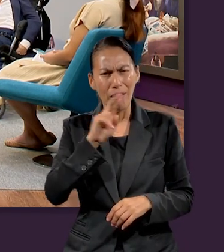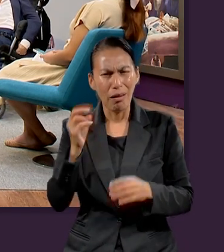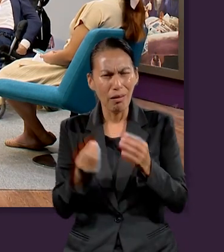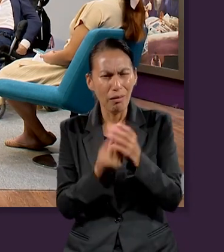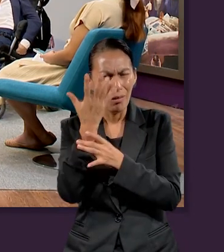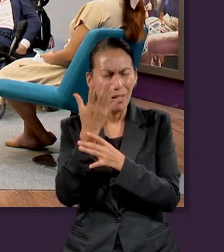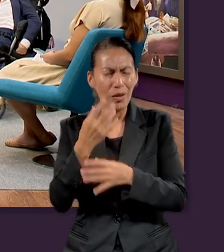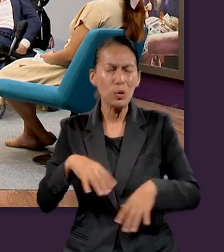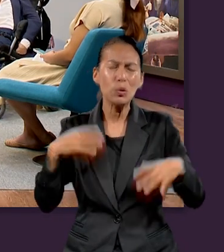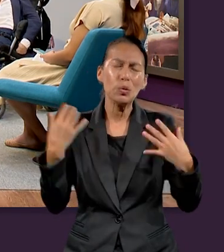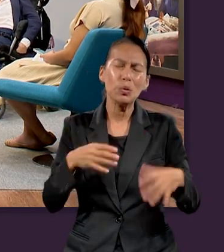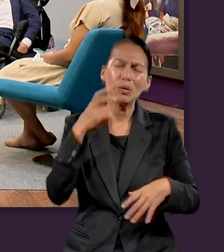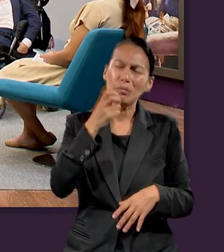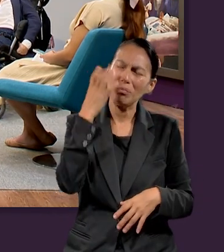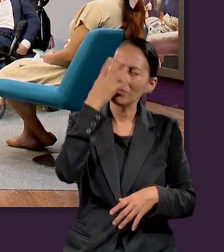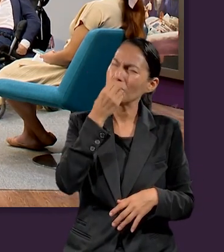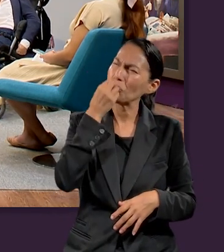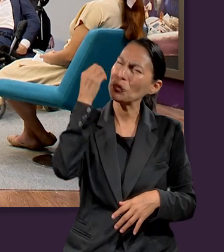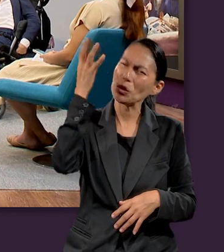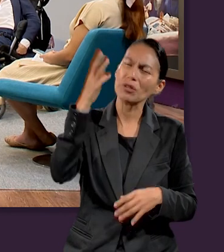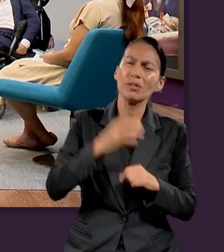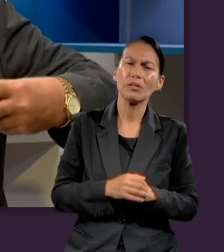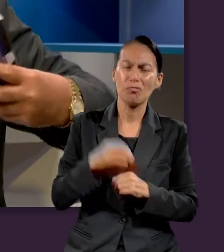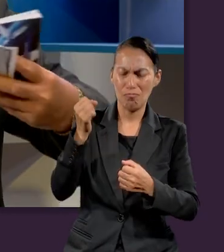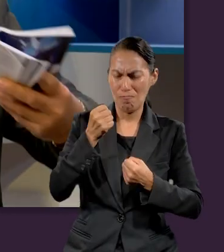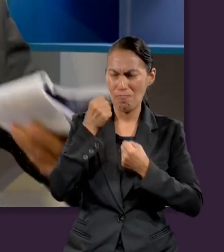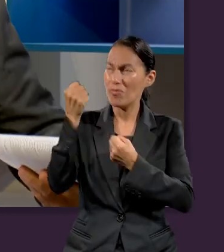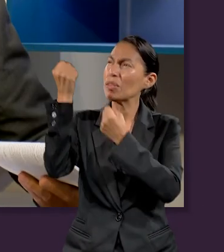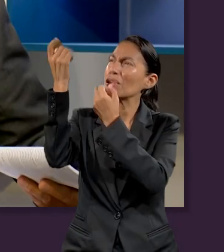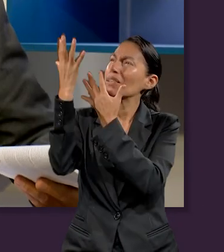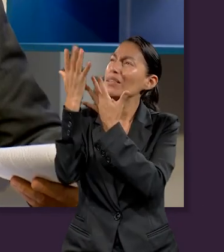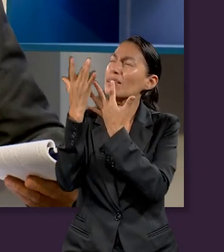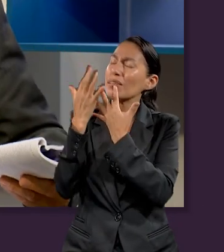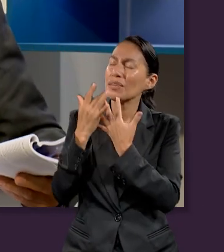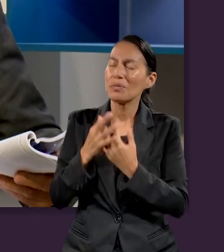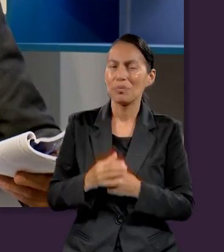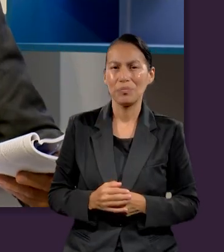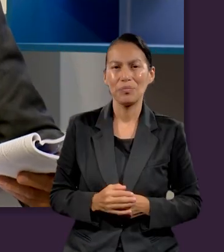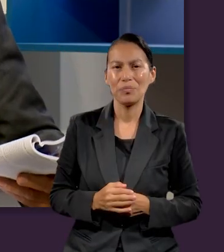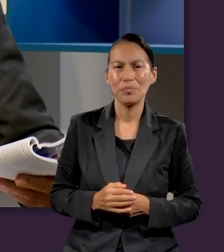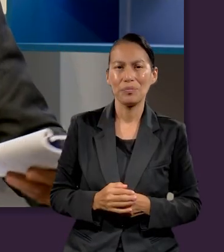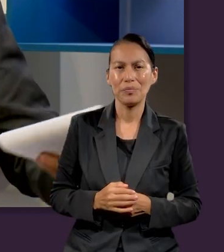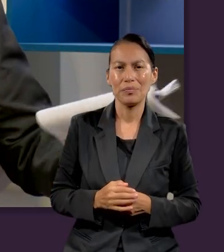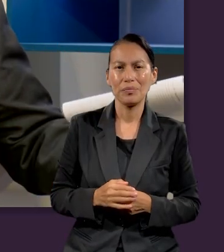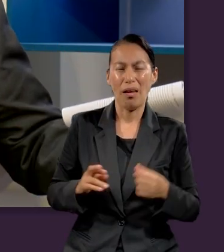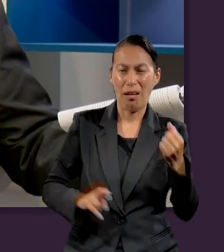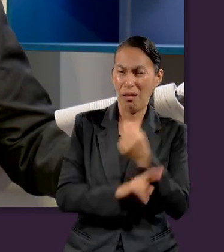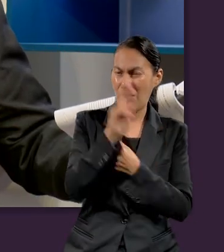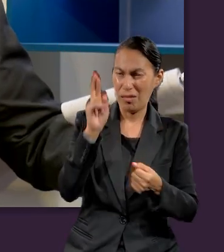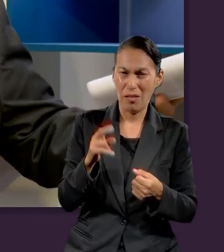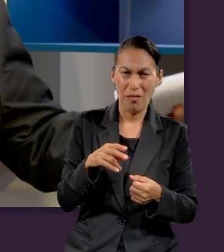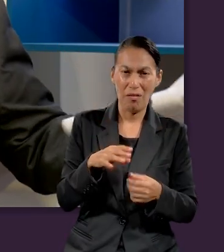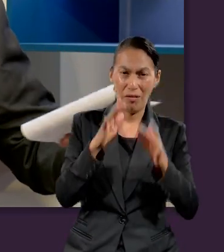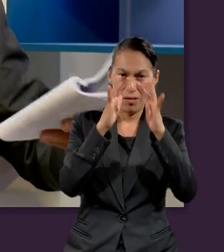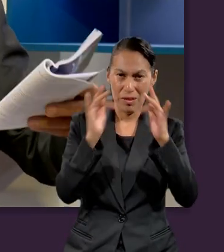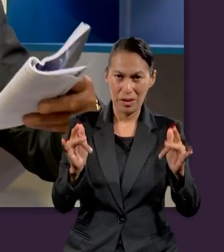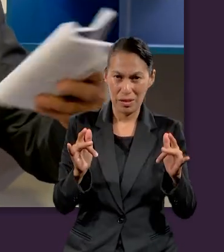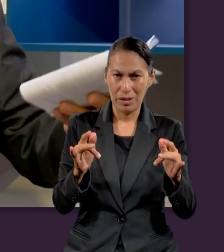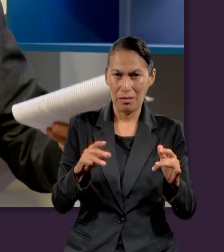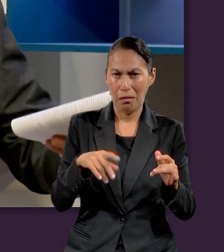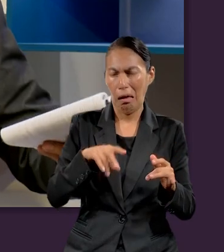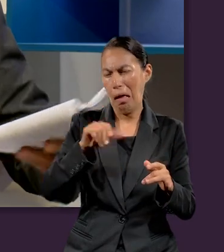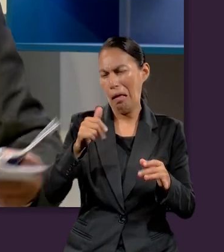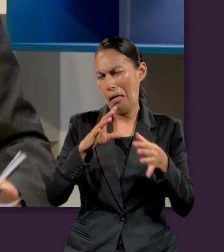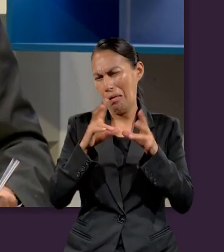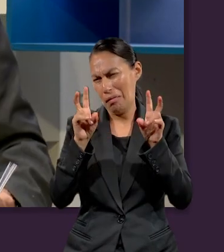genial. Nos renueva, nos revitaliza. En la revolución francesa, y sería un tema